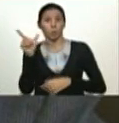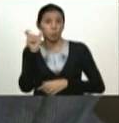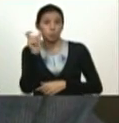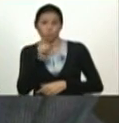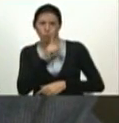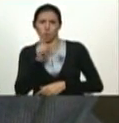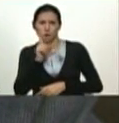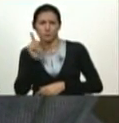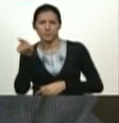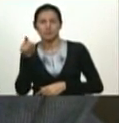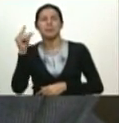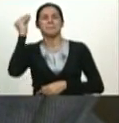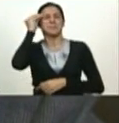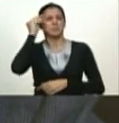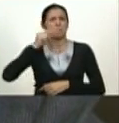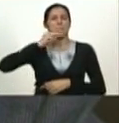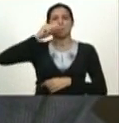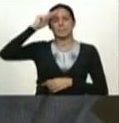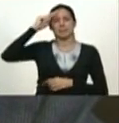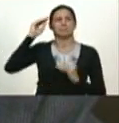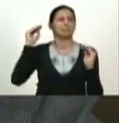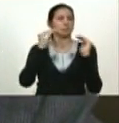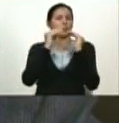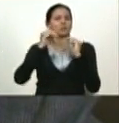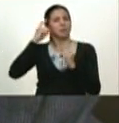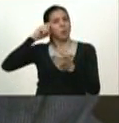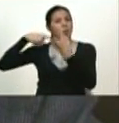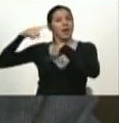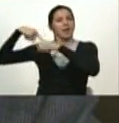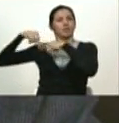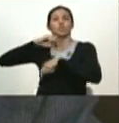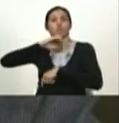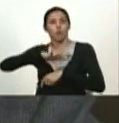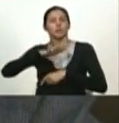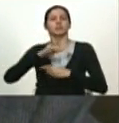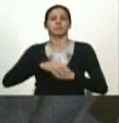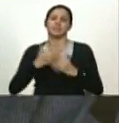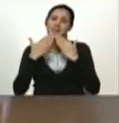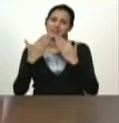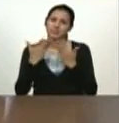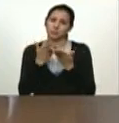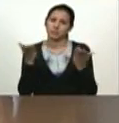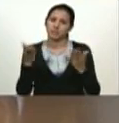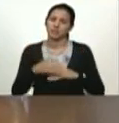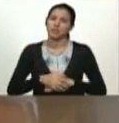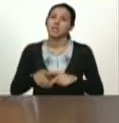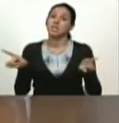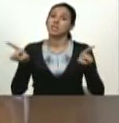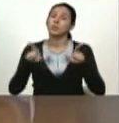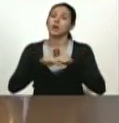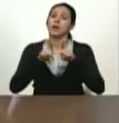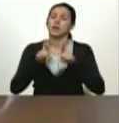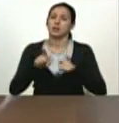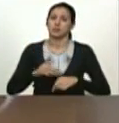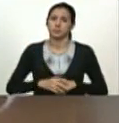pienso en eso gracias a todos ustedes igualmente